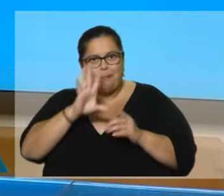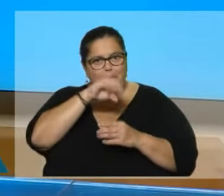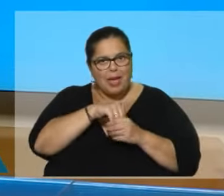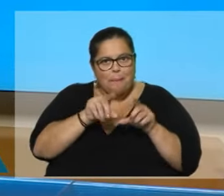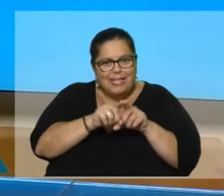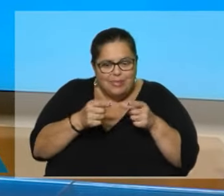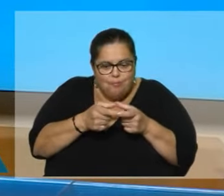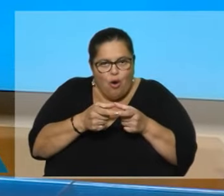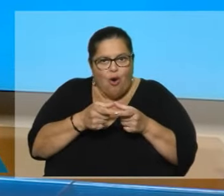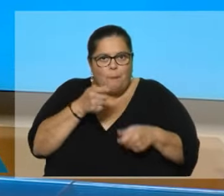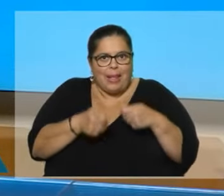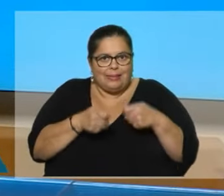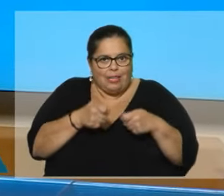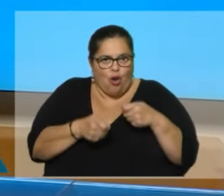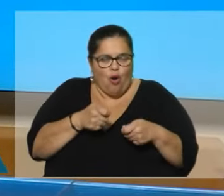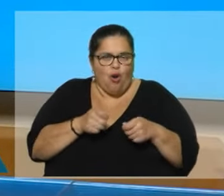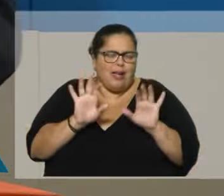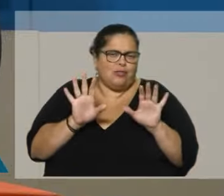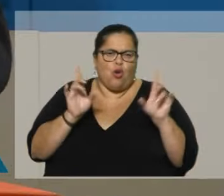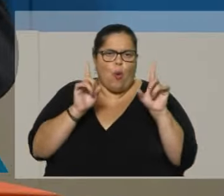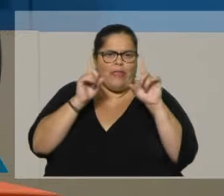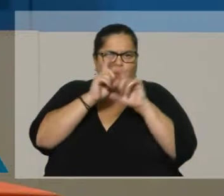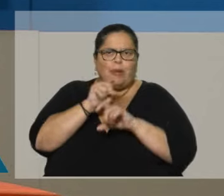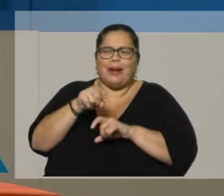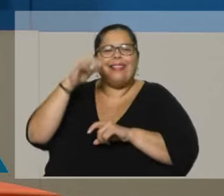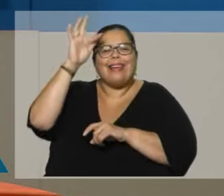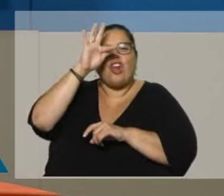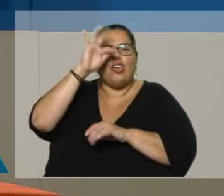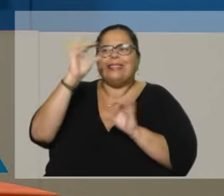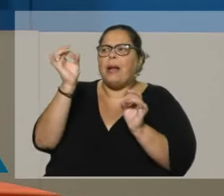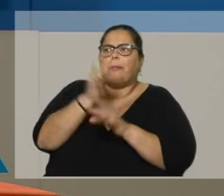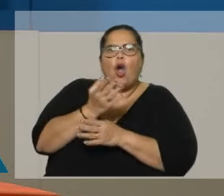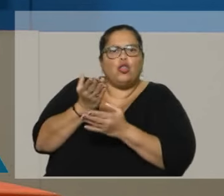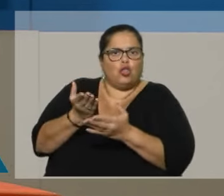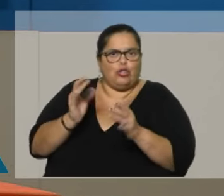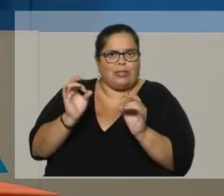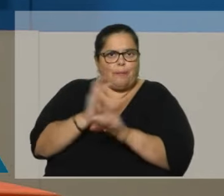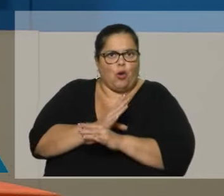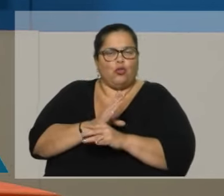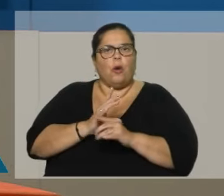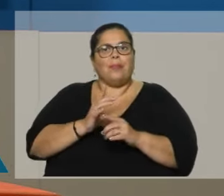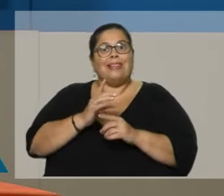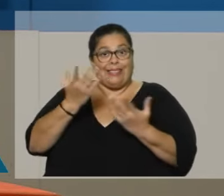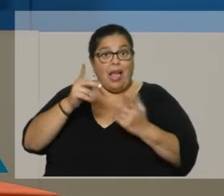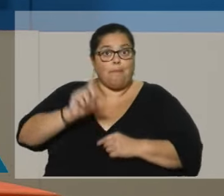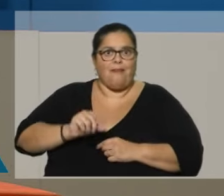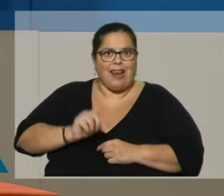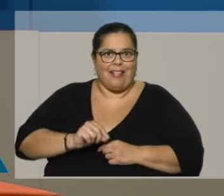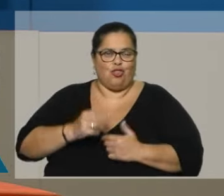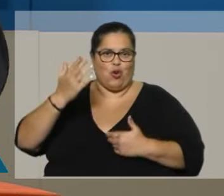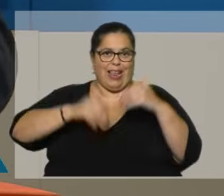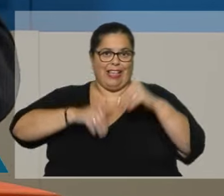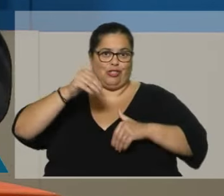no habría tanta dificultad, digamos. No, la tecnología ya la tenemos, incluso abarataríamos en elecciones.